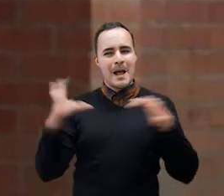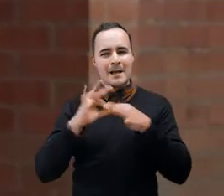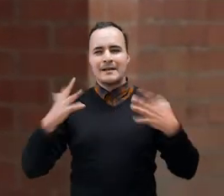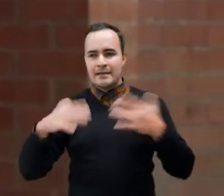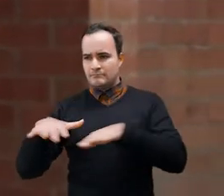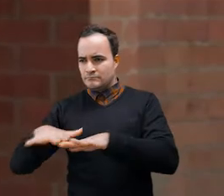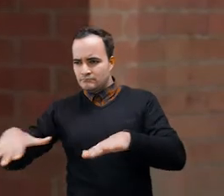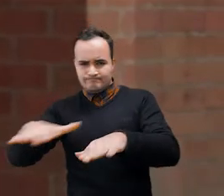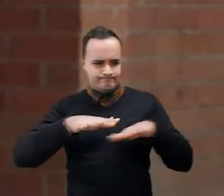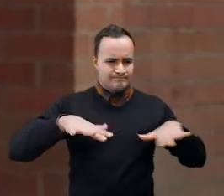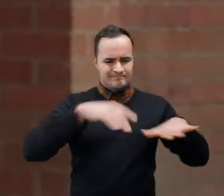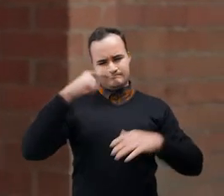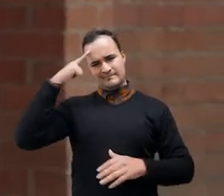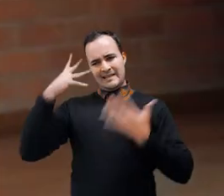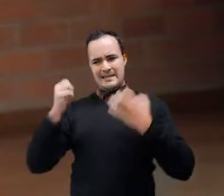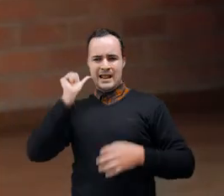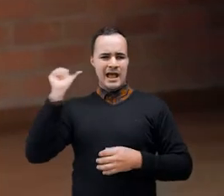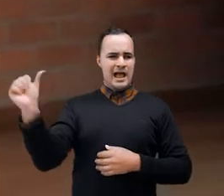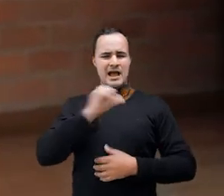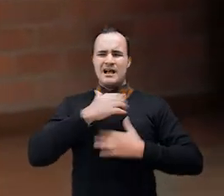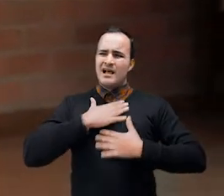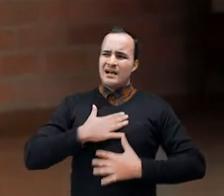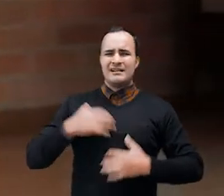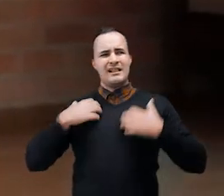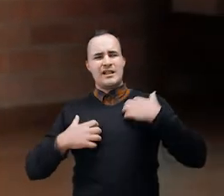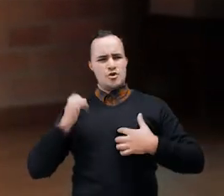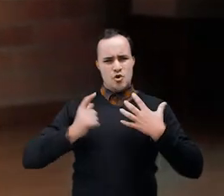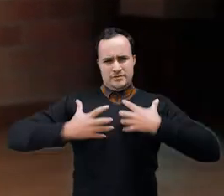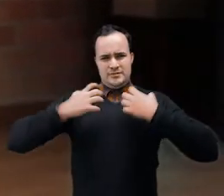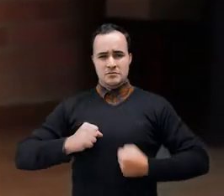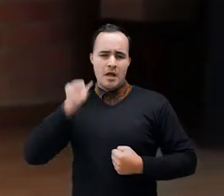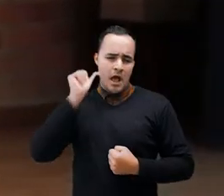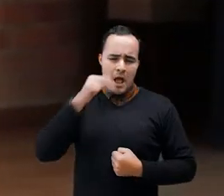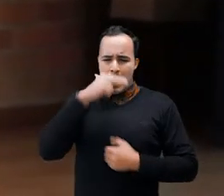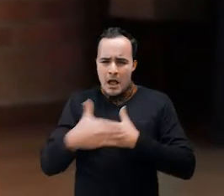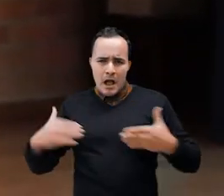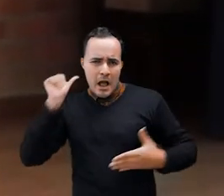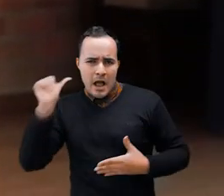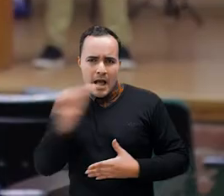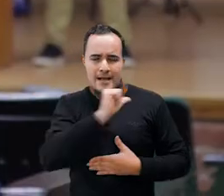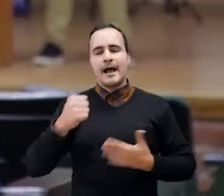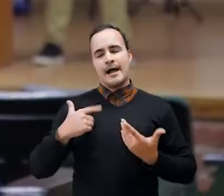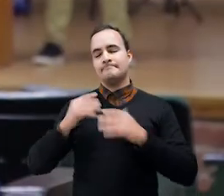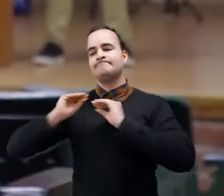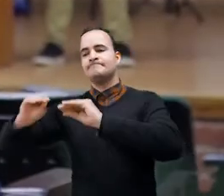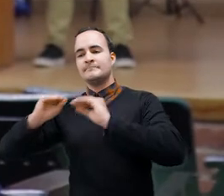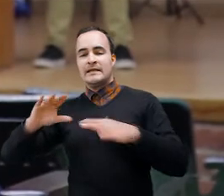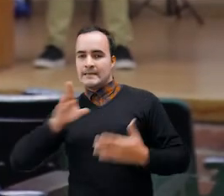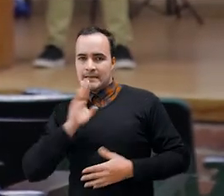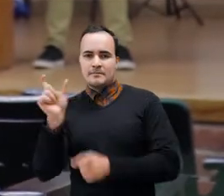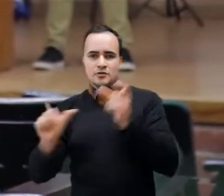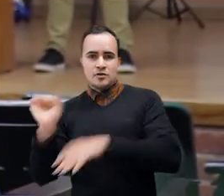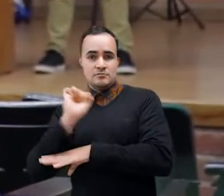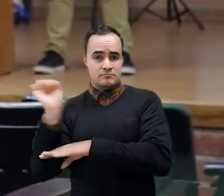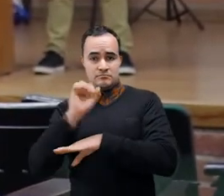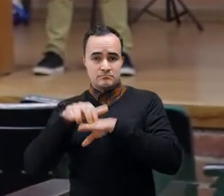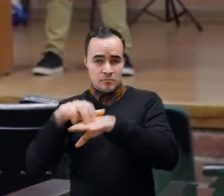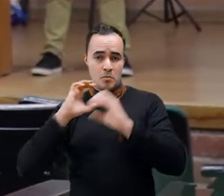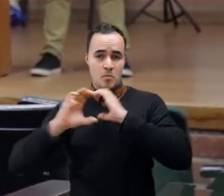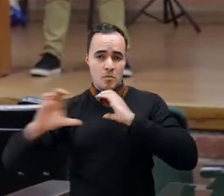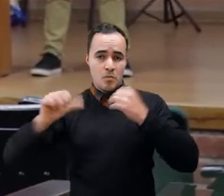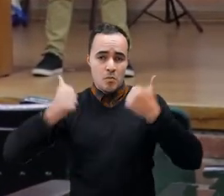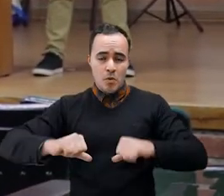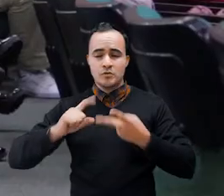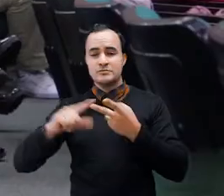Espacios Públicos Seguros para las Mujeres y las Niñas de la Ciudad se realizan capacitaciones a conductores de buses y taxis en